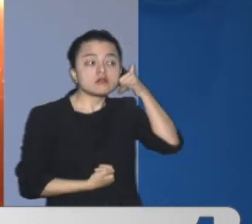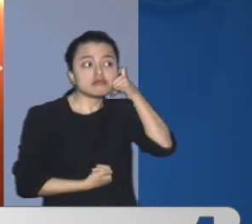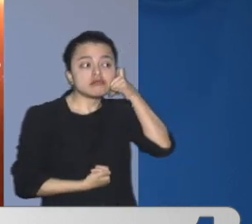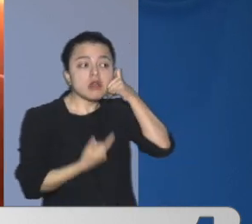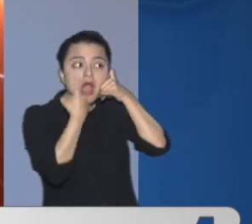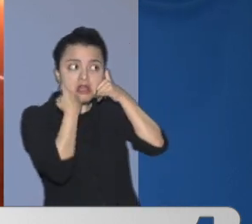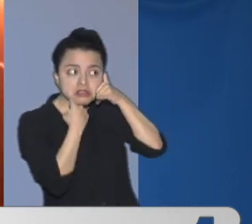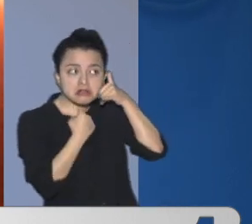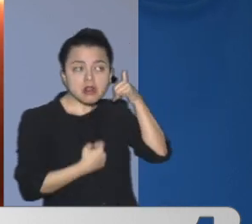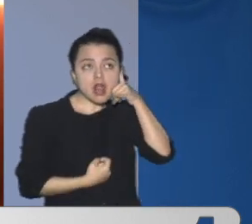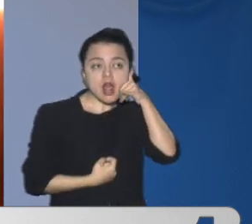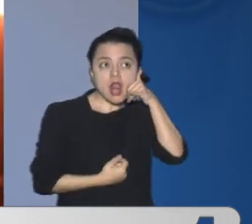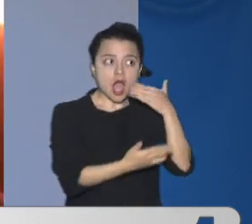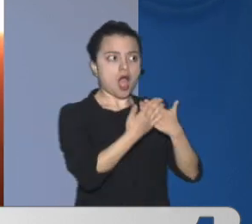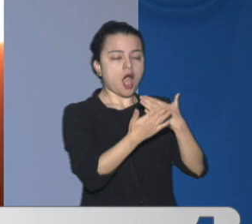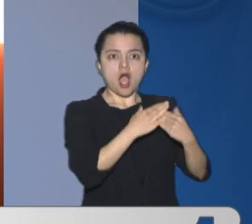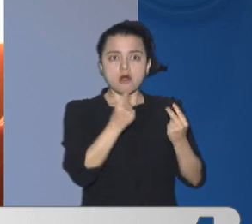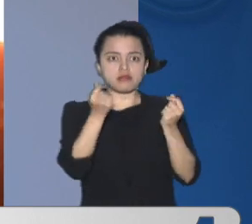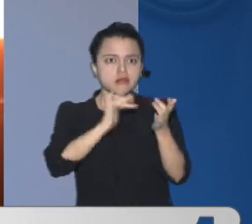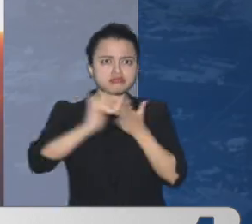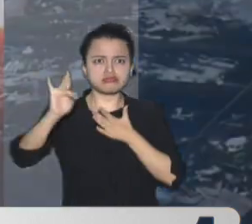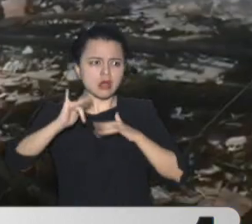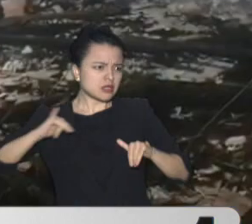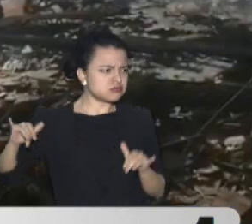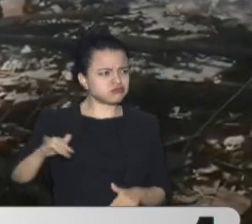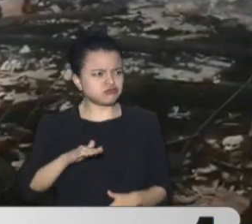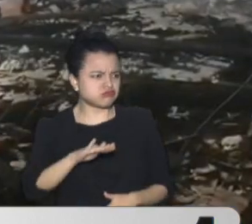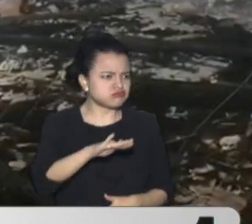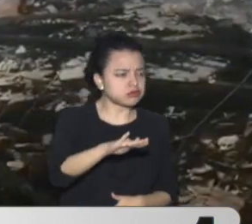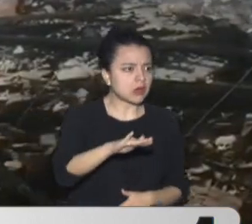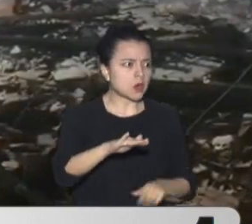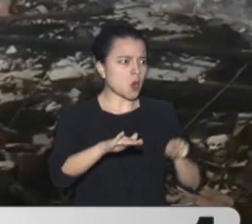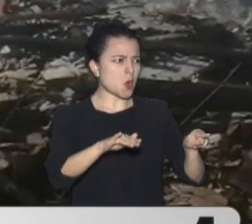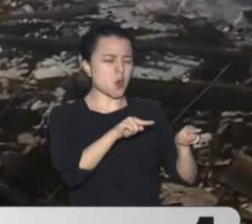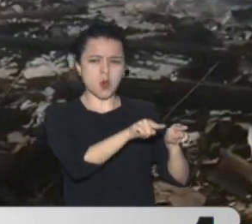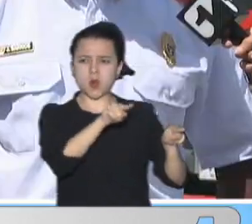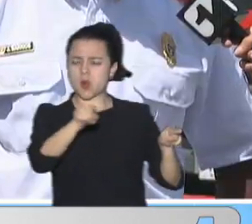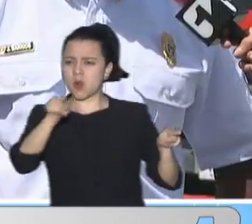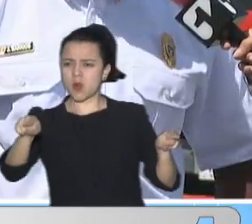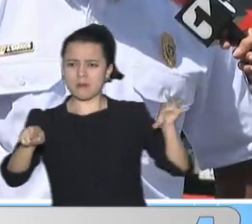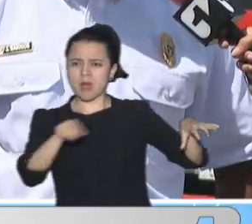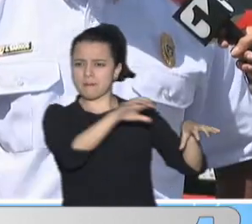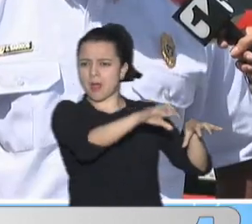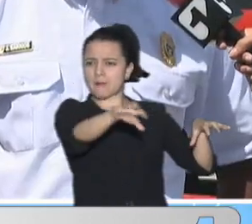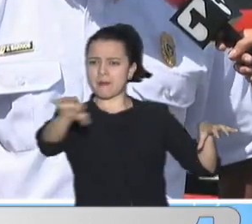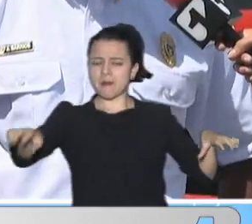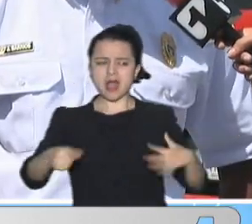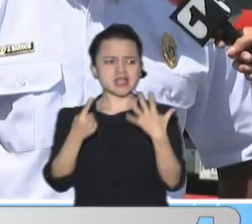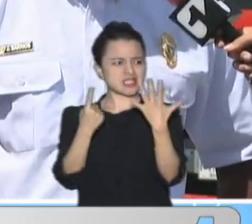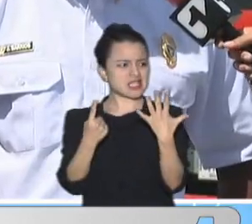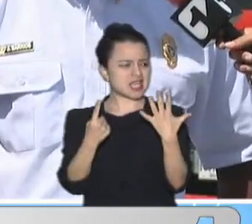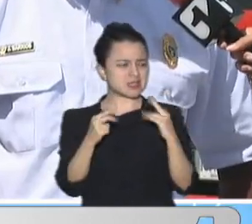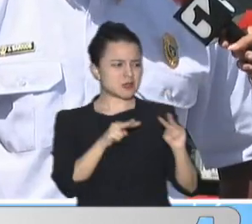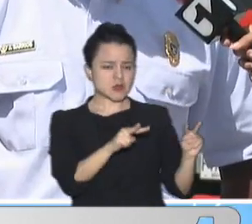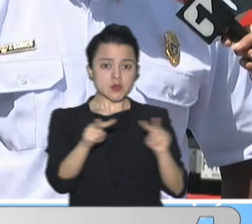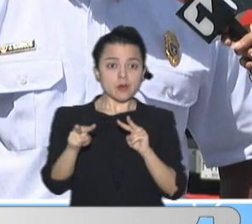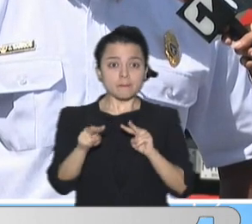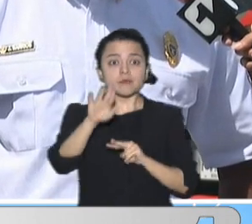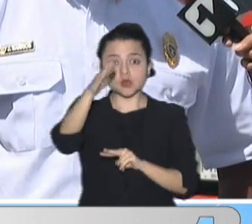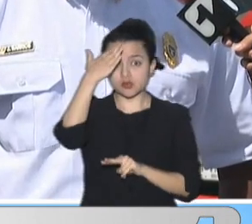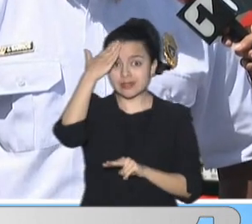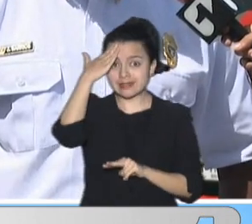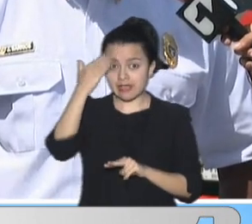declarado Lo encontramos declarado En seis kioscos En Playa Blanca Hasta el sitio Logramos llegar Después de peripecias Porque tuvimos que